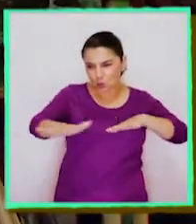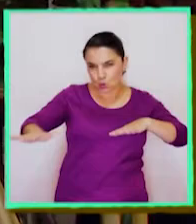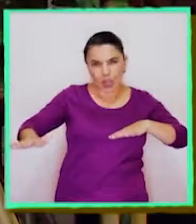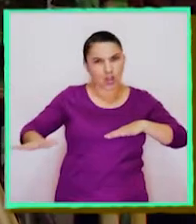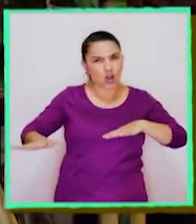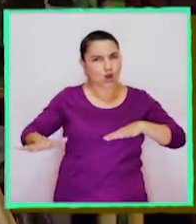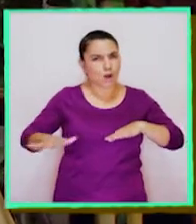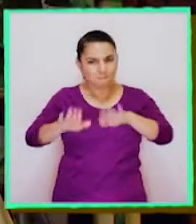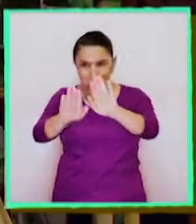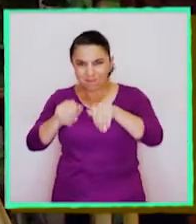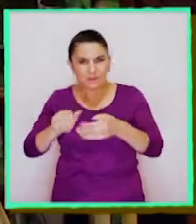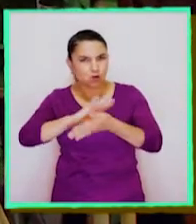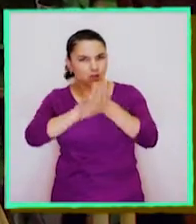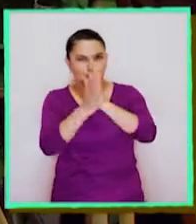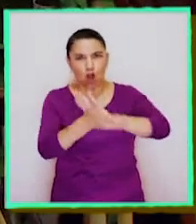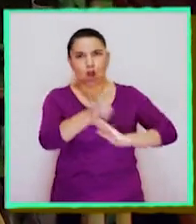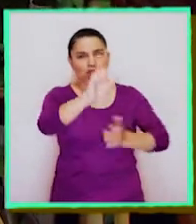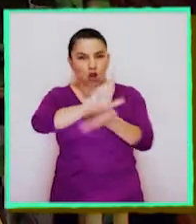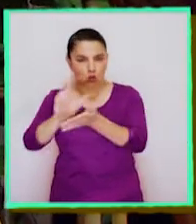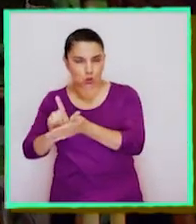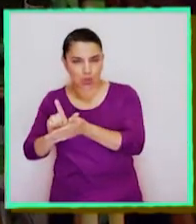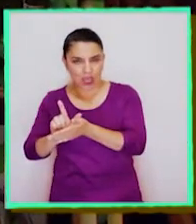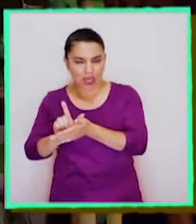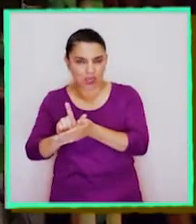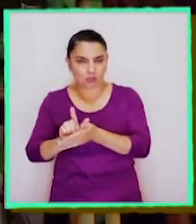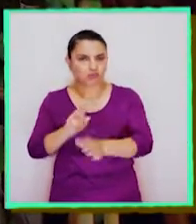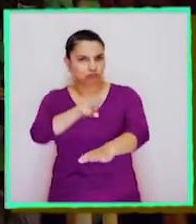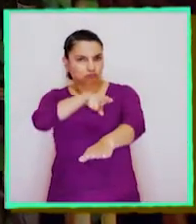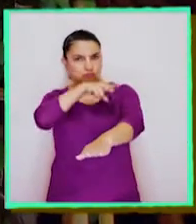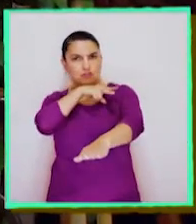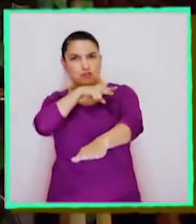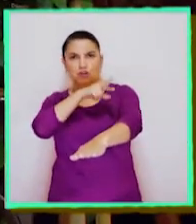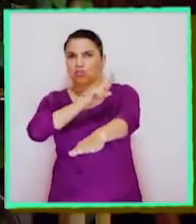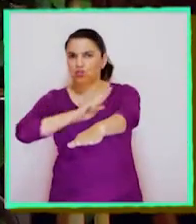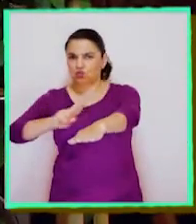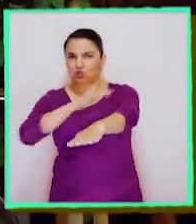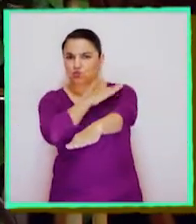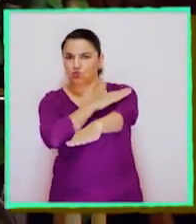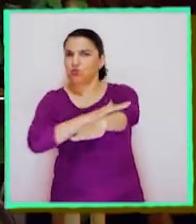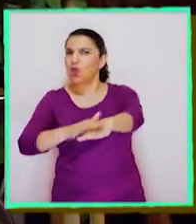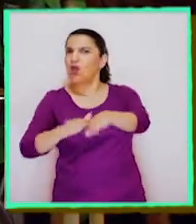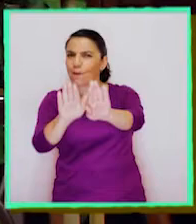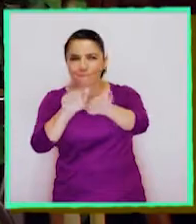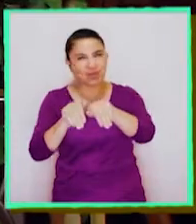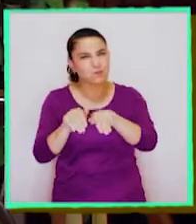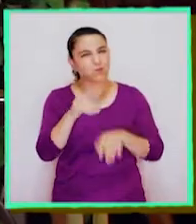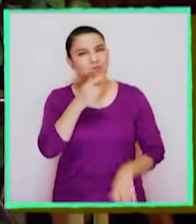igual en todas partes? ¿Creen que el suelo del norte de Chile es igual al suelo del sur?